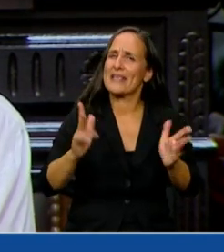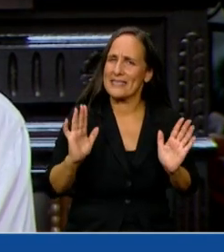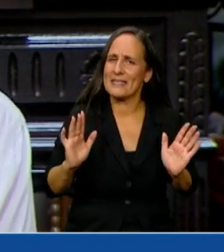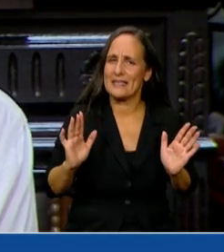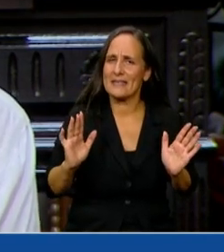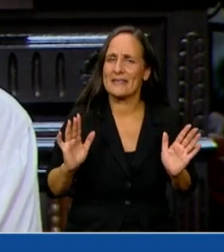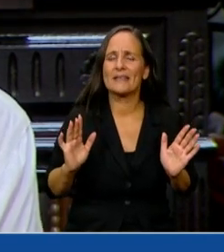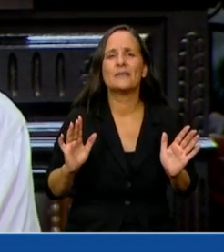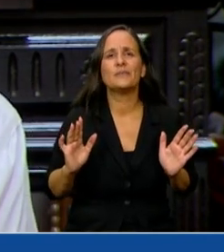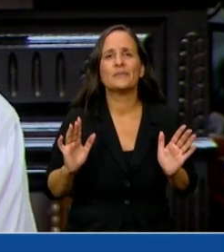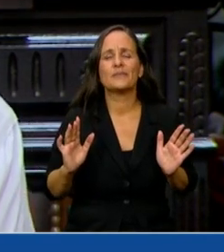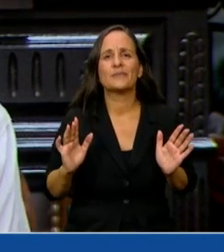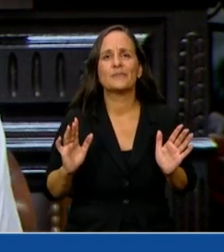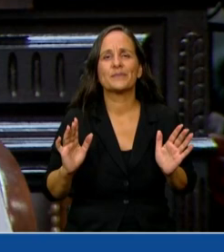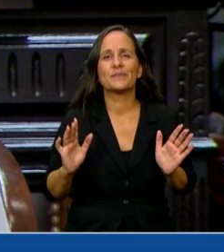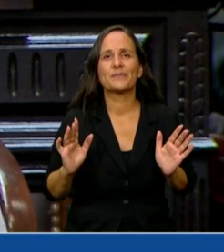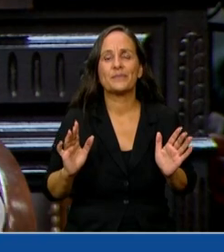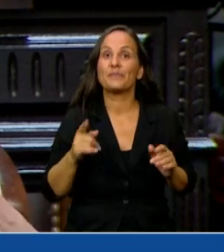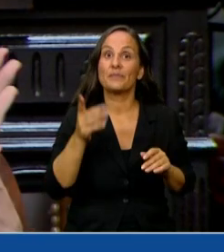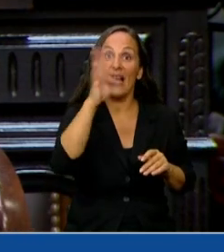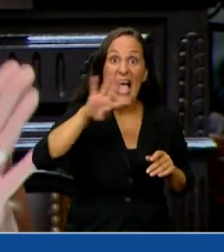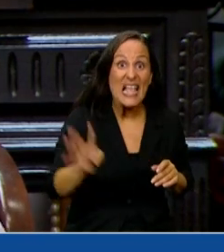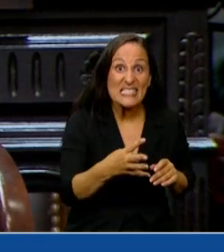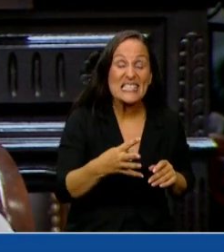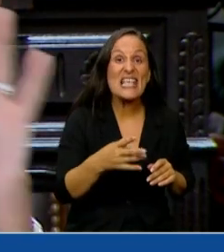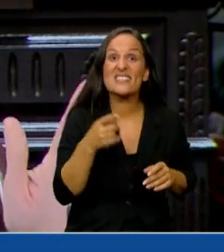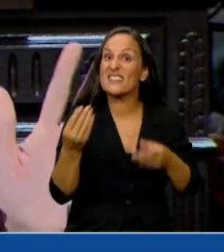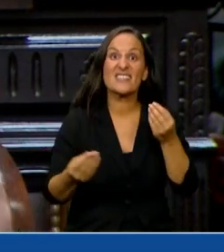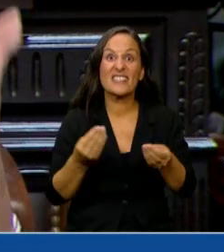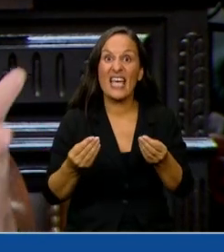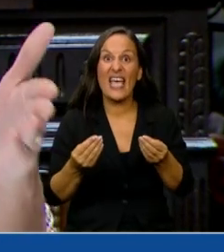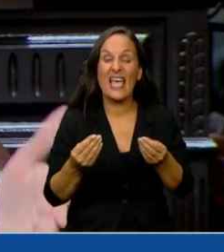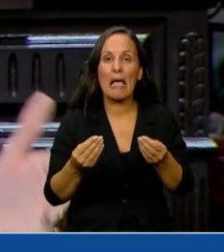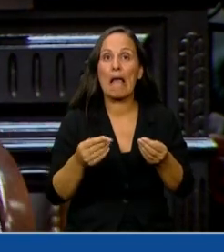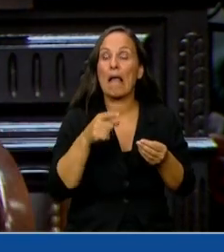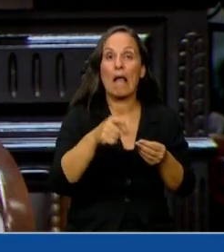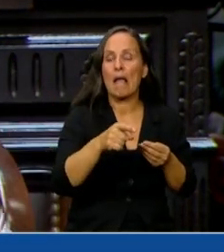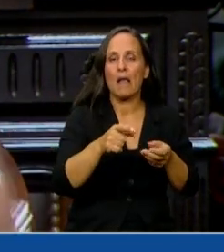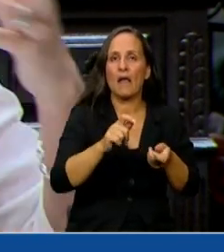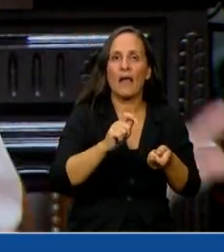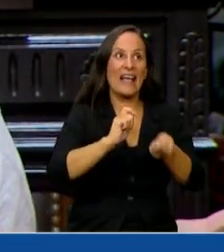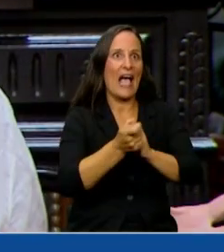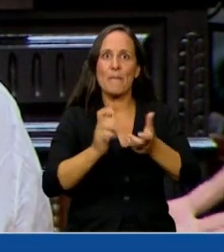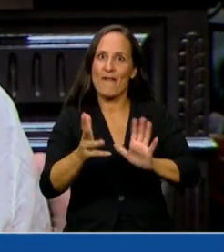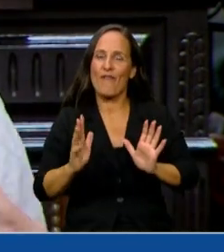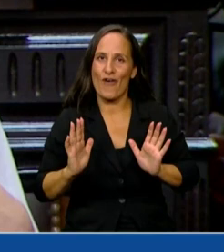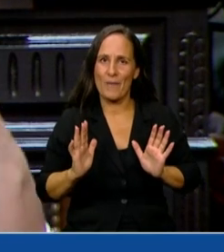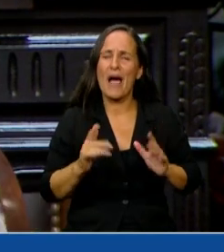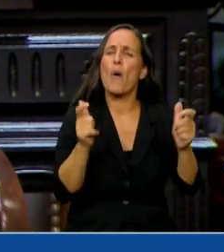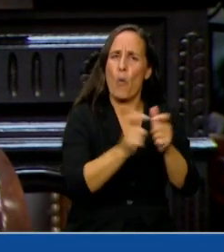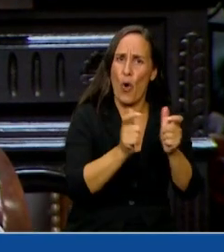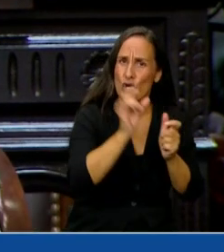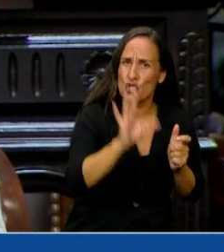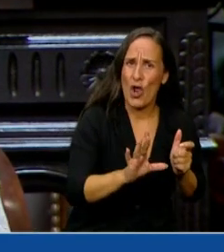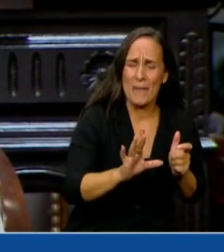lo que va a hacer el ANSES es justamente un cambio de instrumento de una cartera que está compuesta no solo por estos bonos.